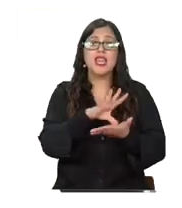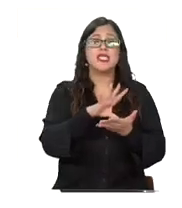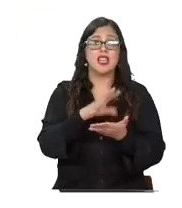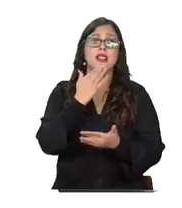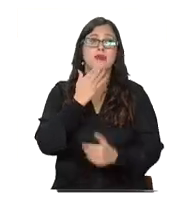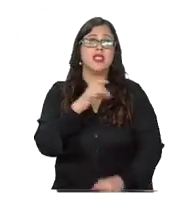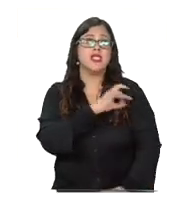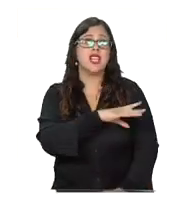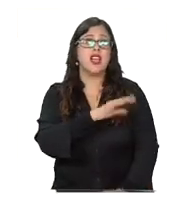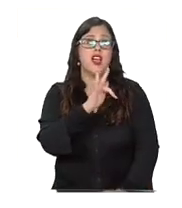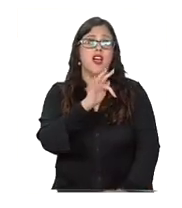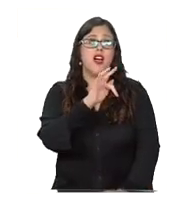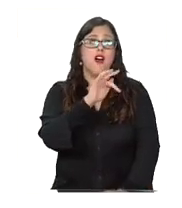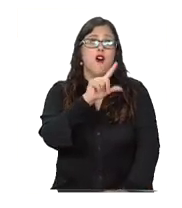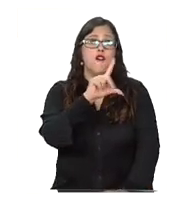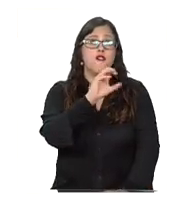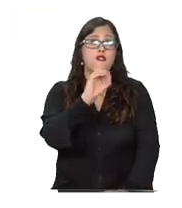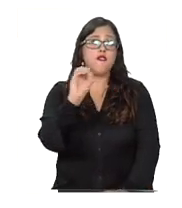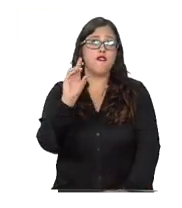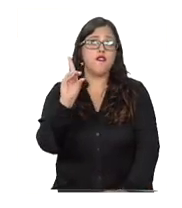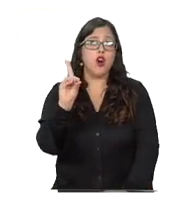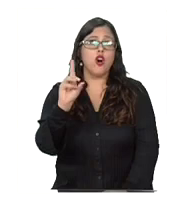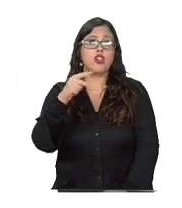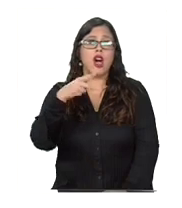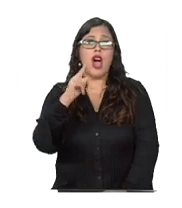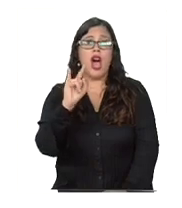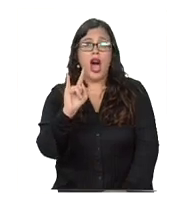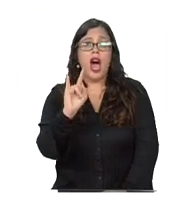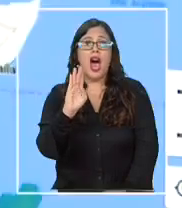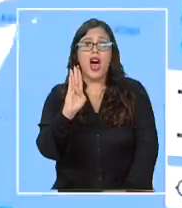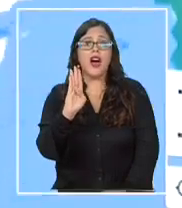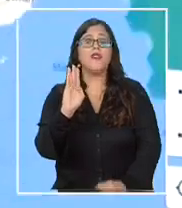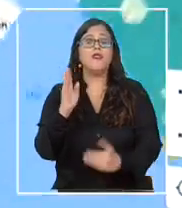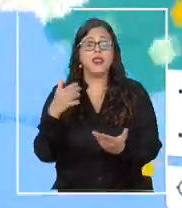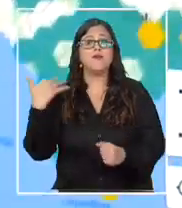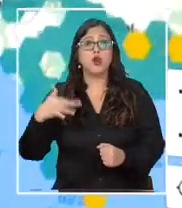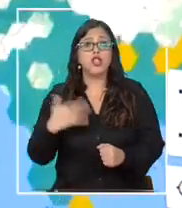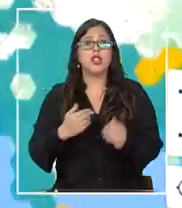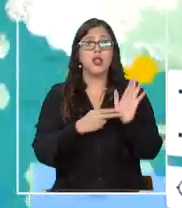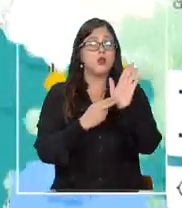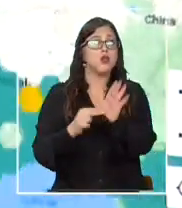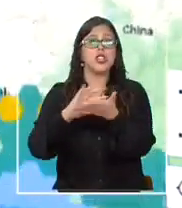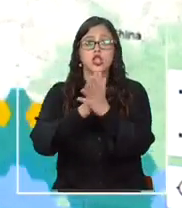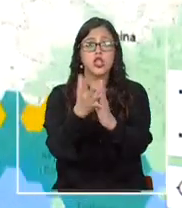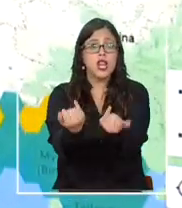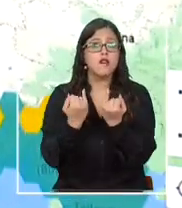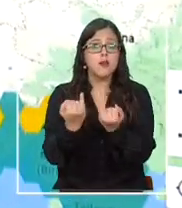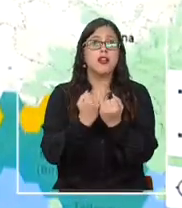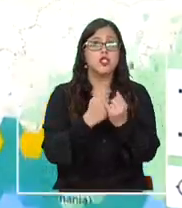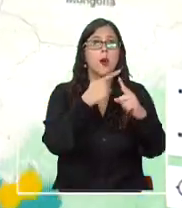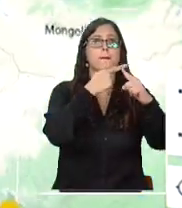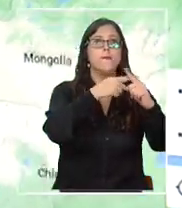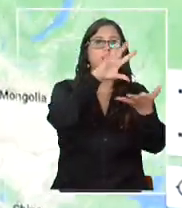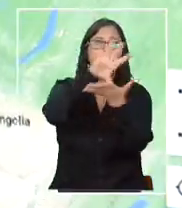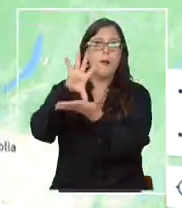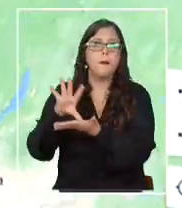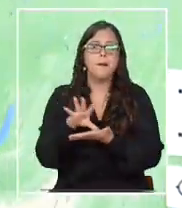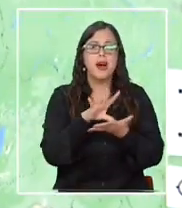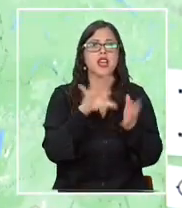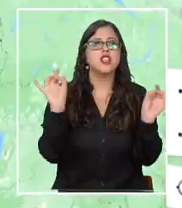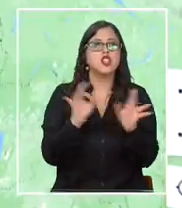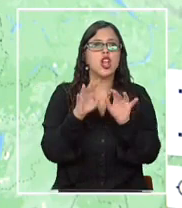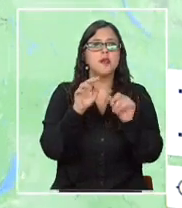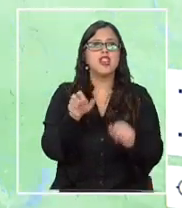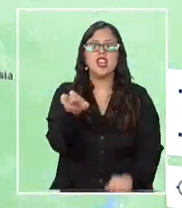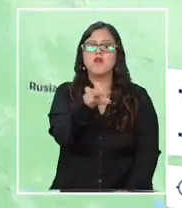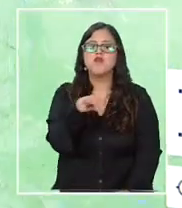Flood Hub es su nombre y su uso es muy sencillo. Muestra todos los datos disponibles por país y solo es necesario ir